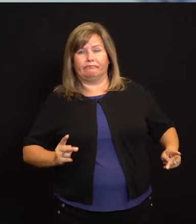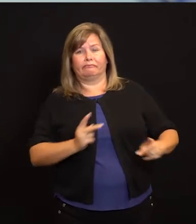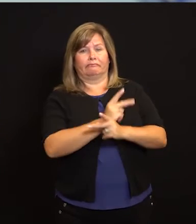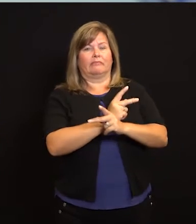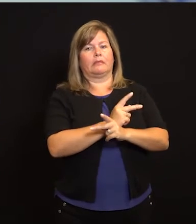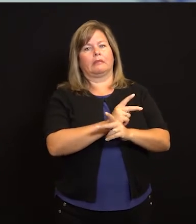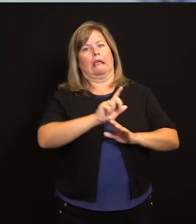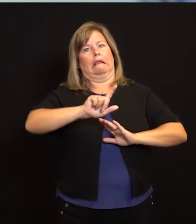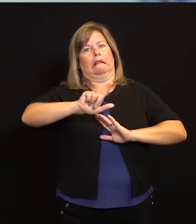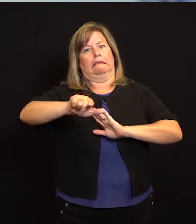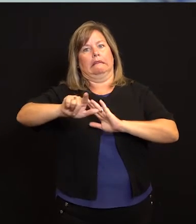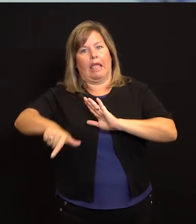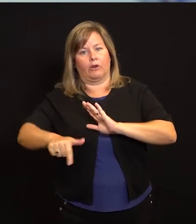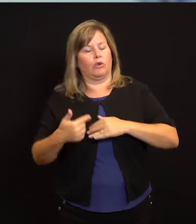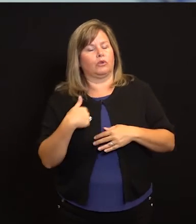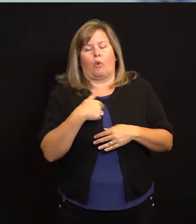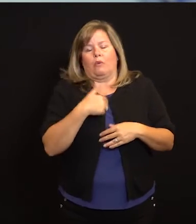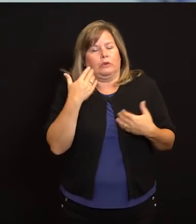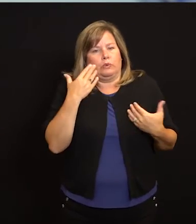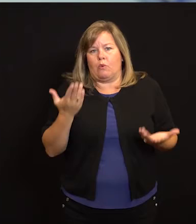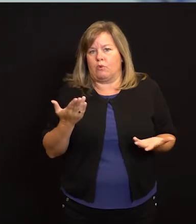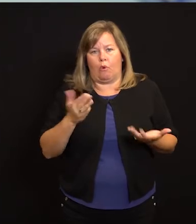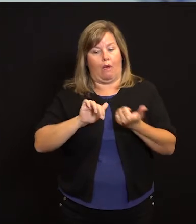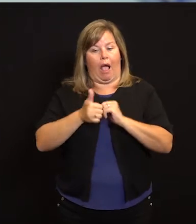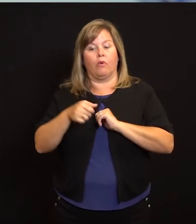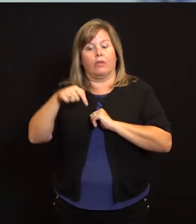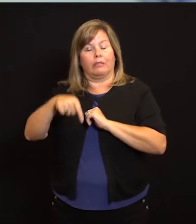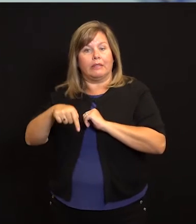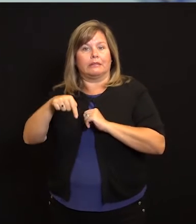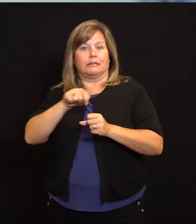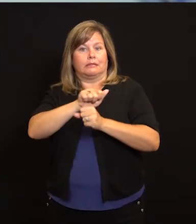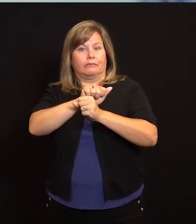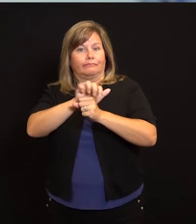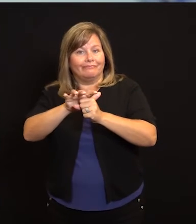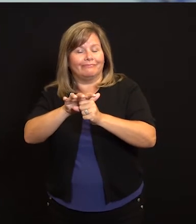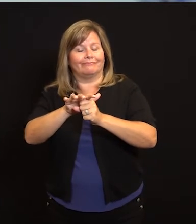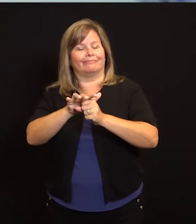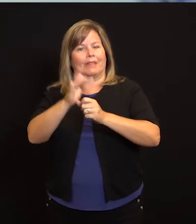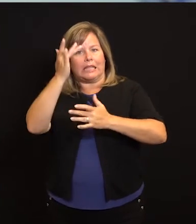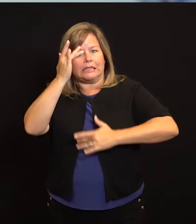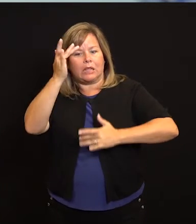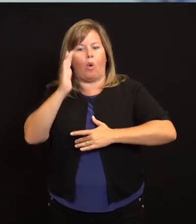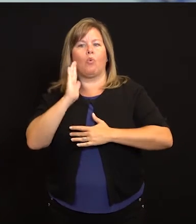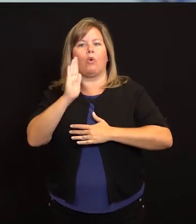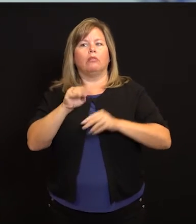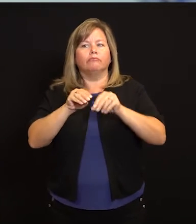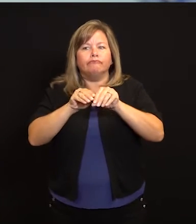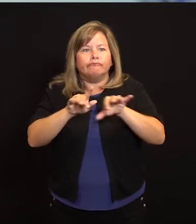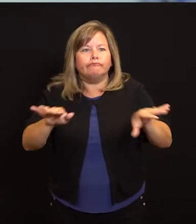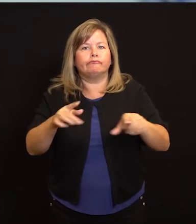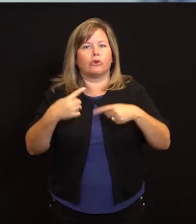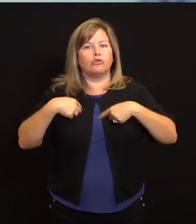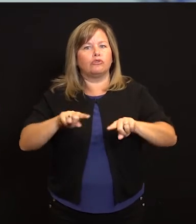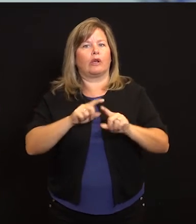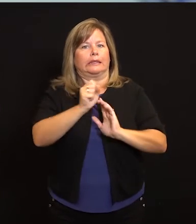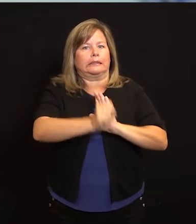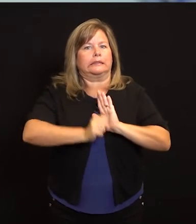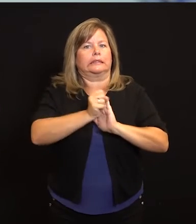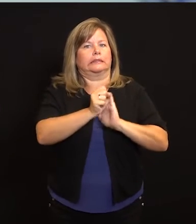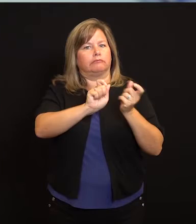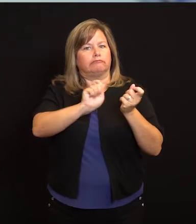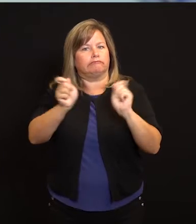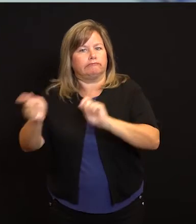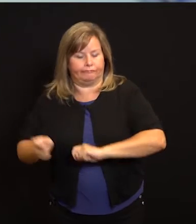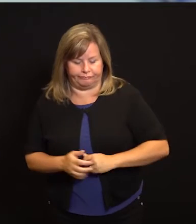pero realmente no era frecuente en la comunidad hasta mucho más tarde que eso. Por lo tanto, simplemente no tenemos mucha historia con este virus en nuestra